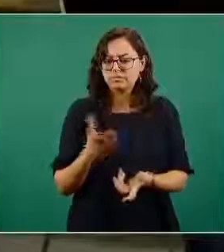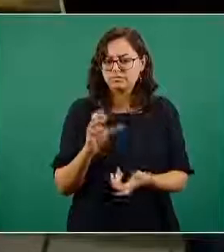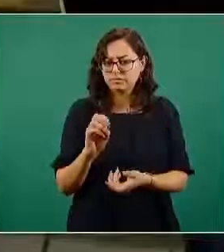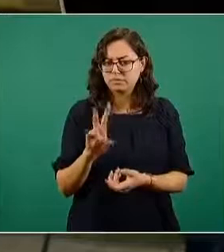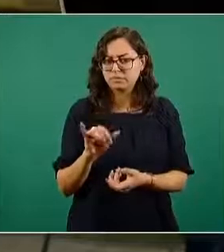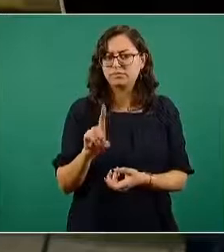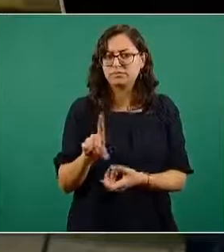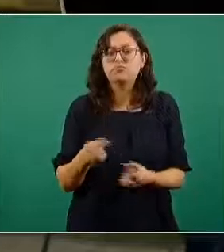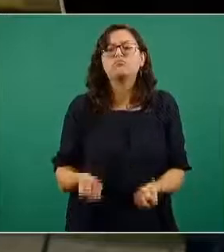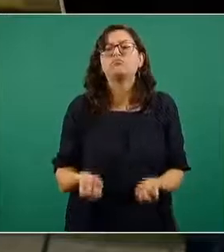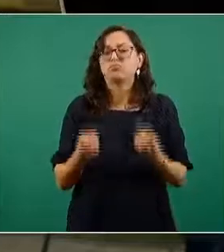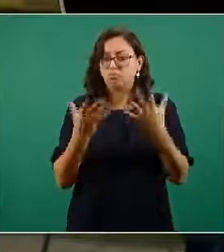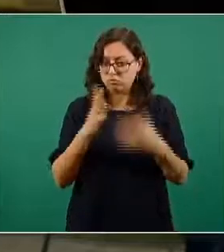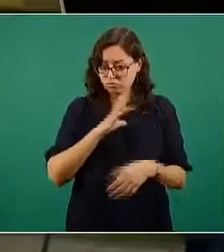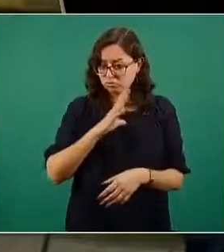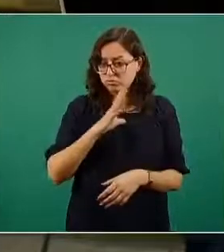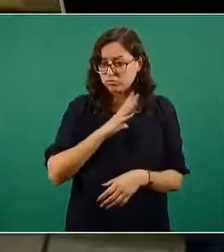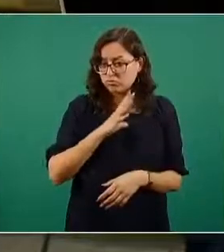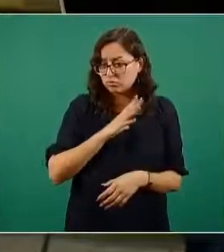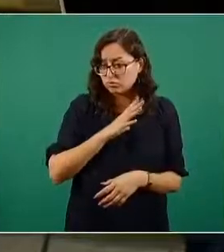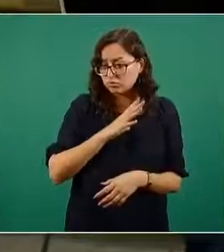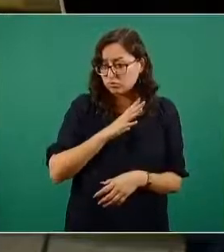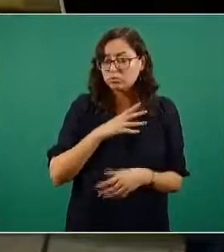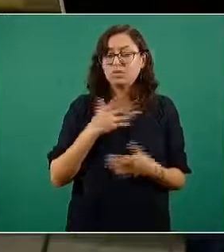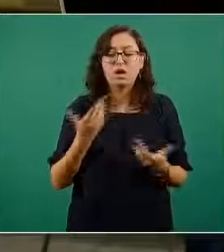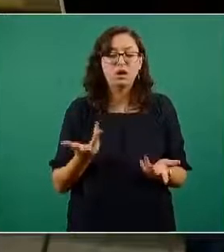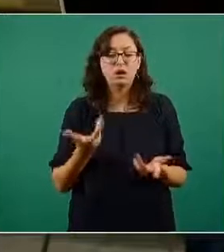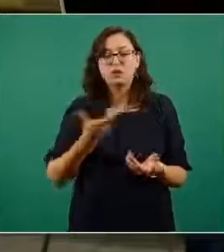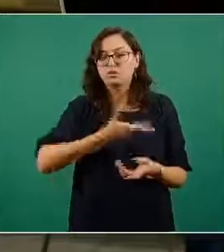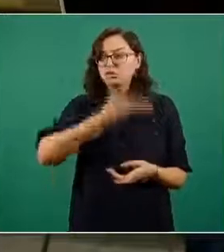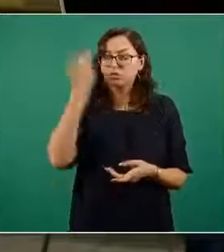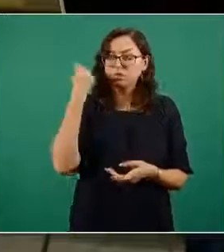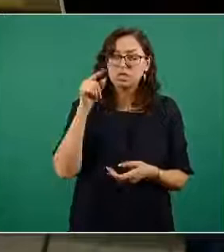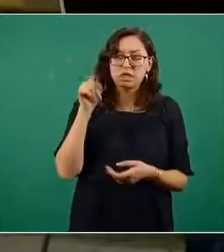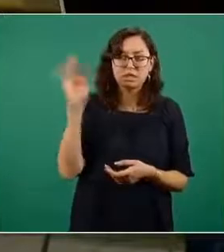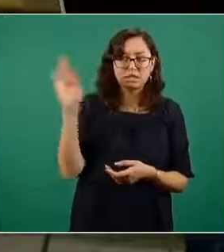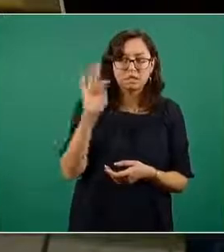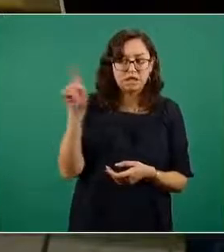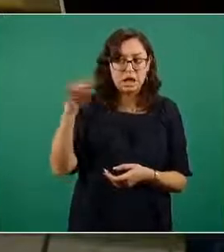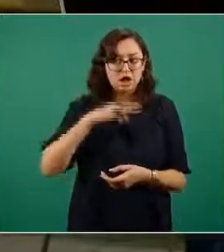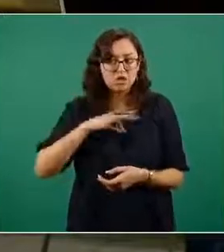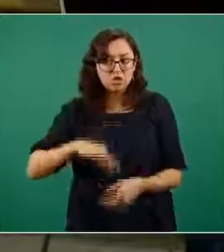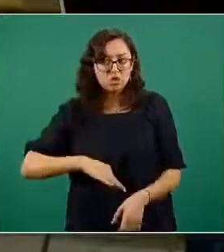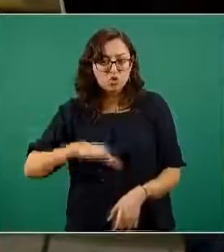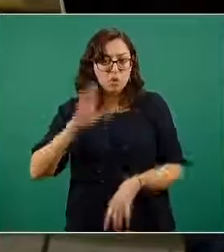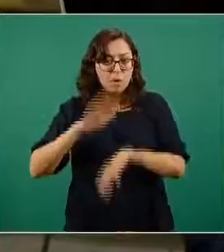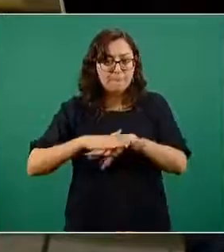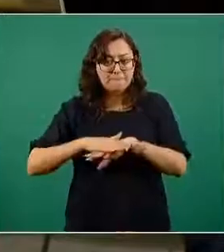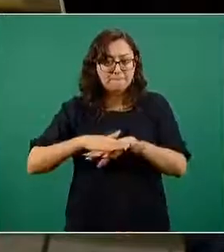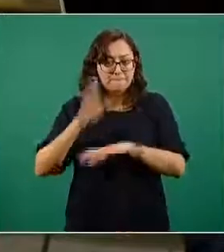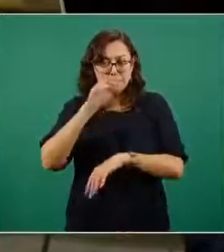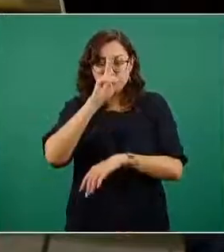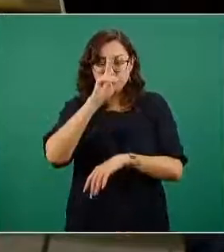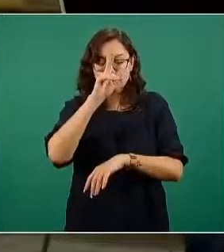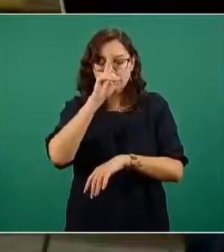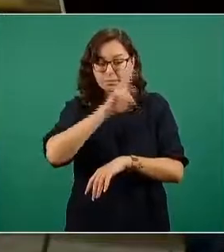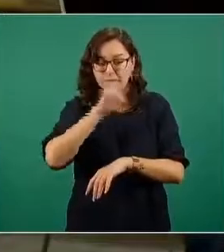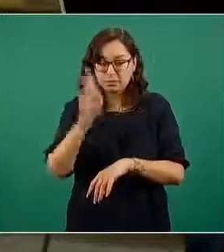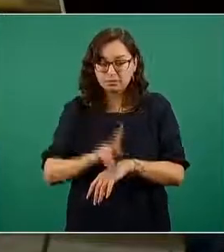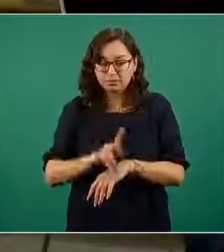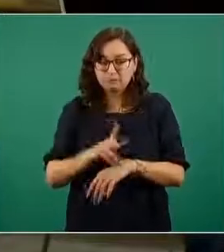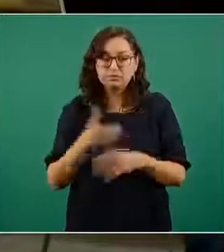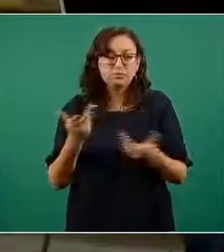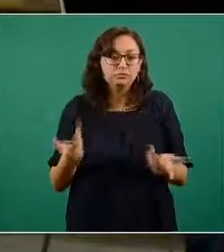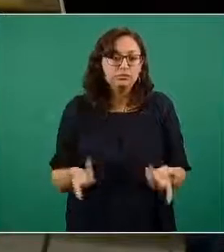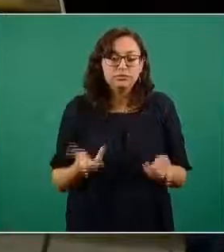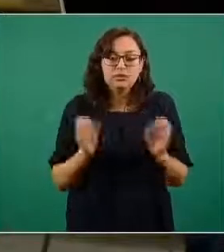si está este Estado sea el que más tasa tenga de COVID y si